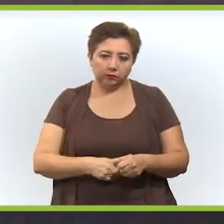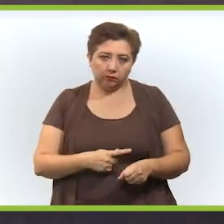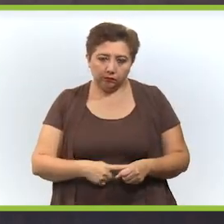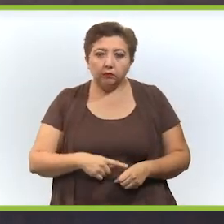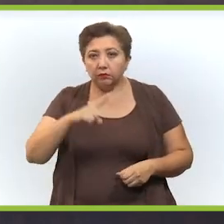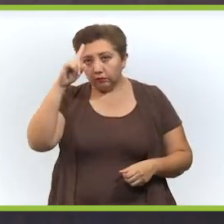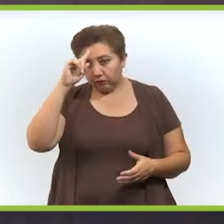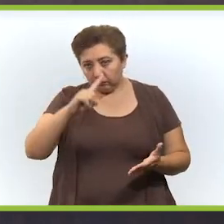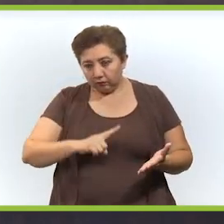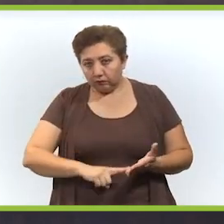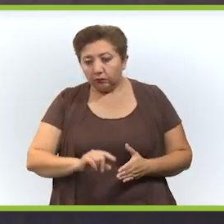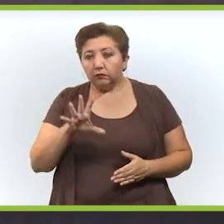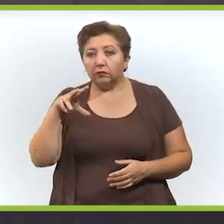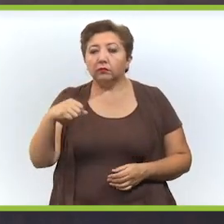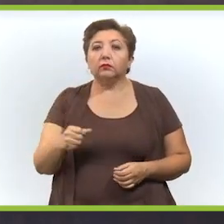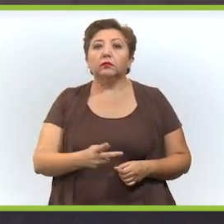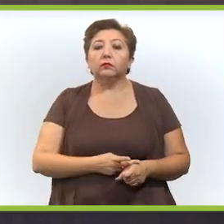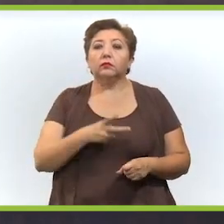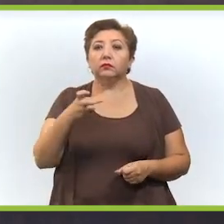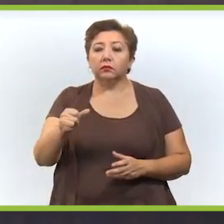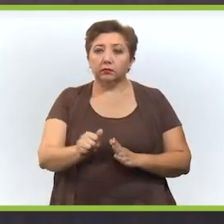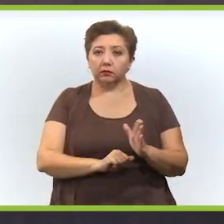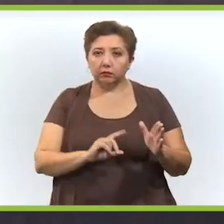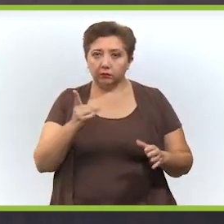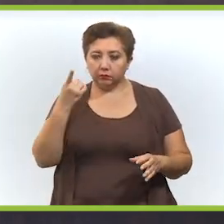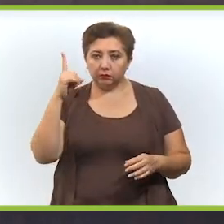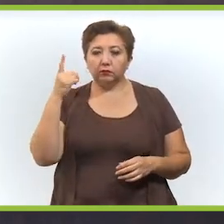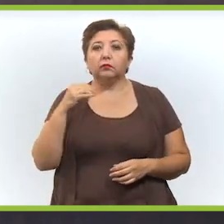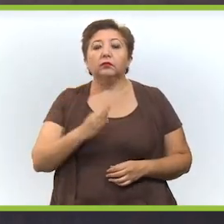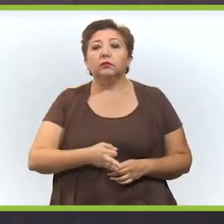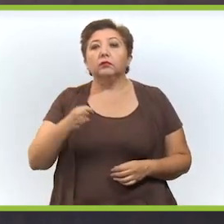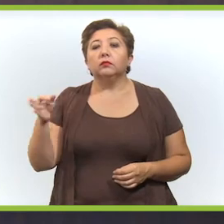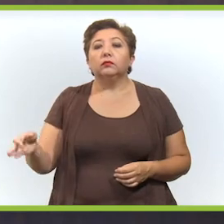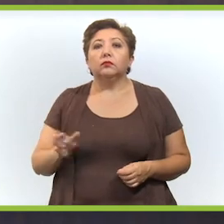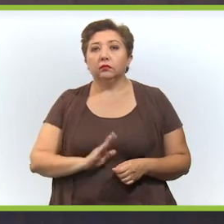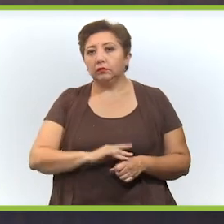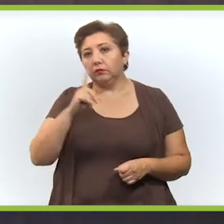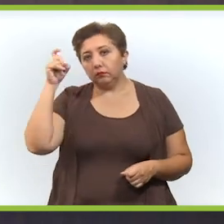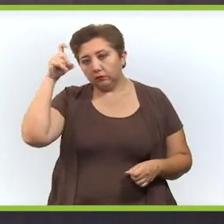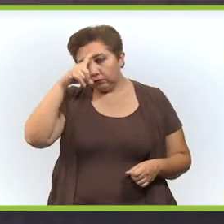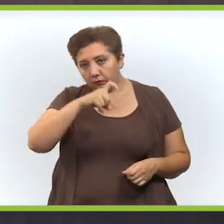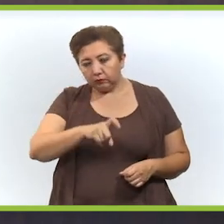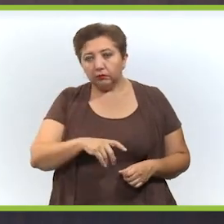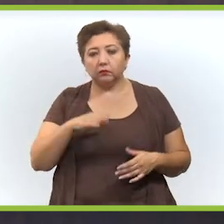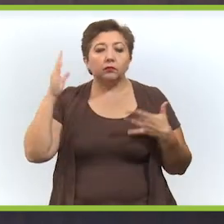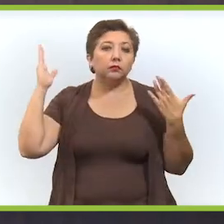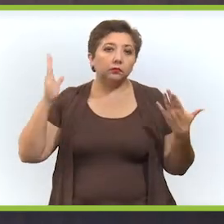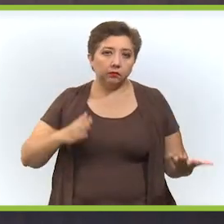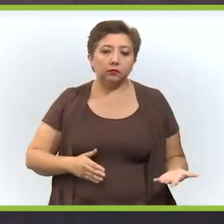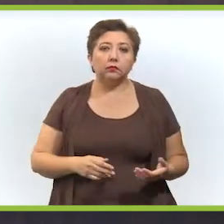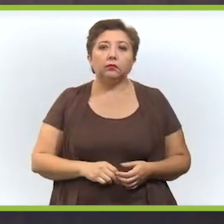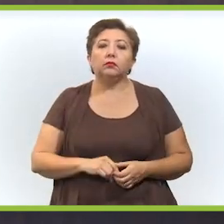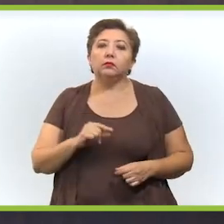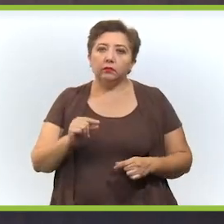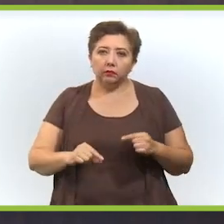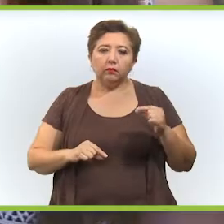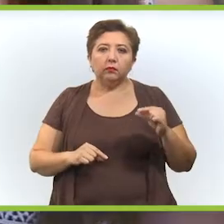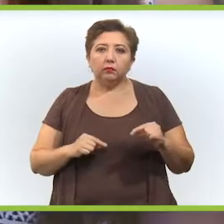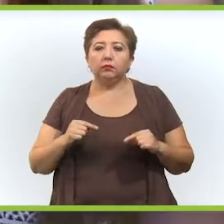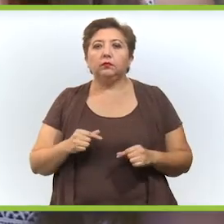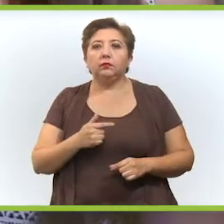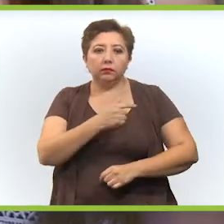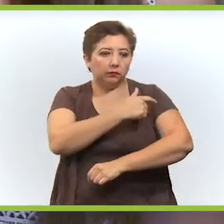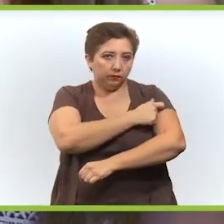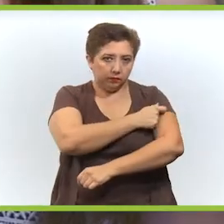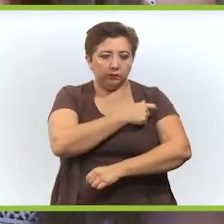que es una de las fechas más complicadas, ya con la llegada de manera paulatina de la vacuna, creo que podemos salir muy bien liberados y evitar cierres.